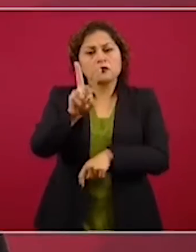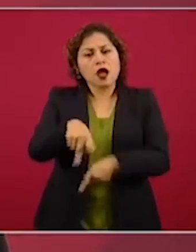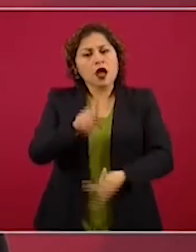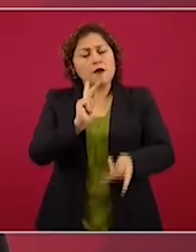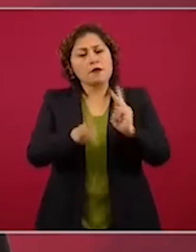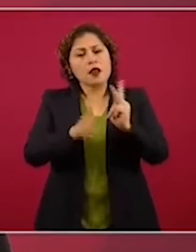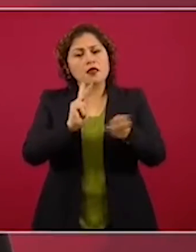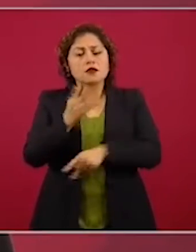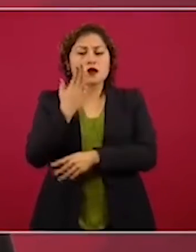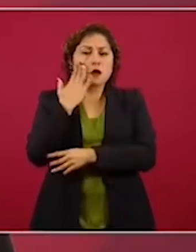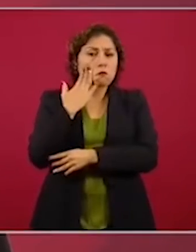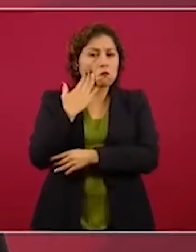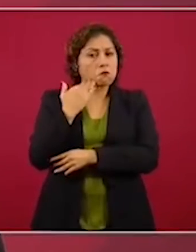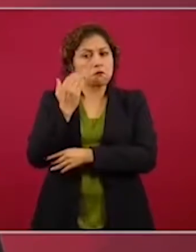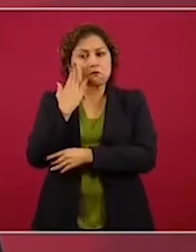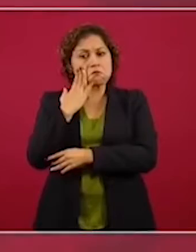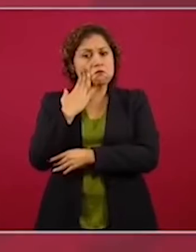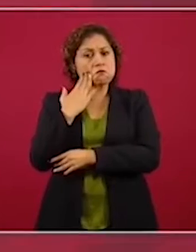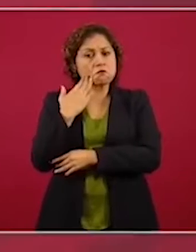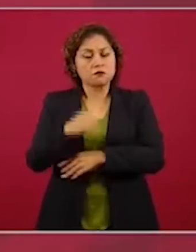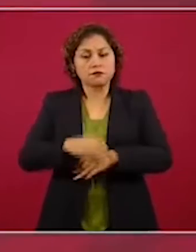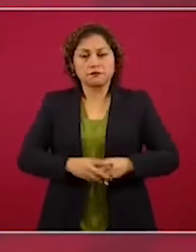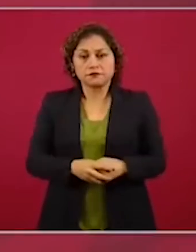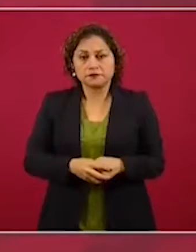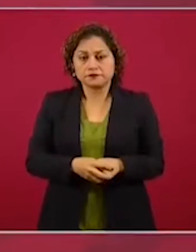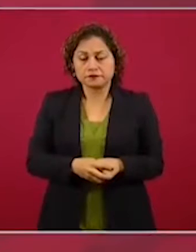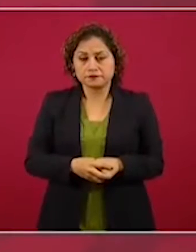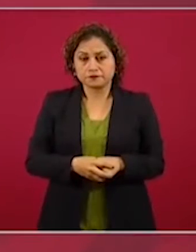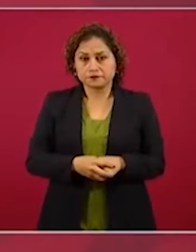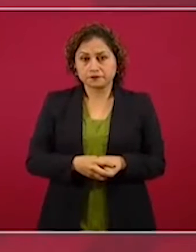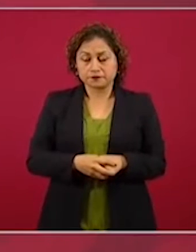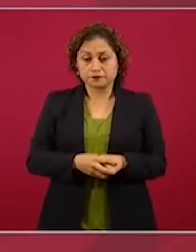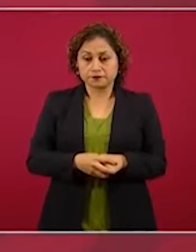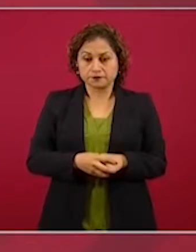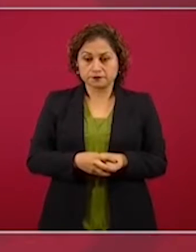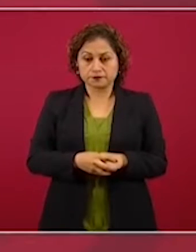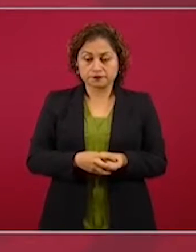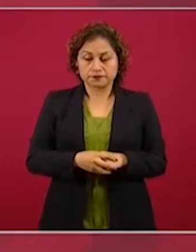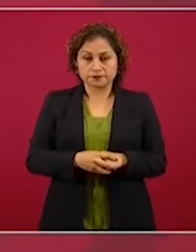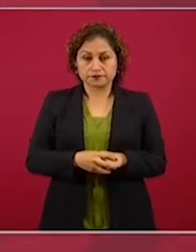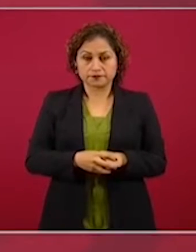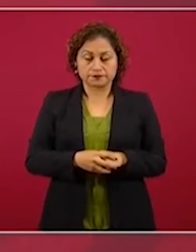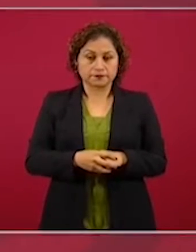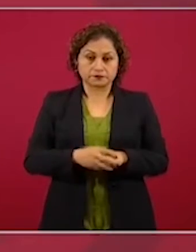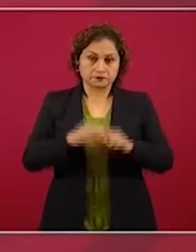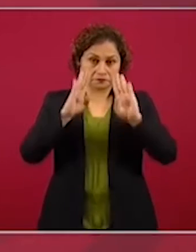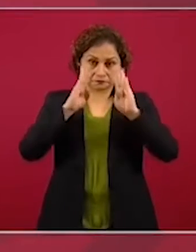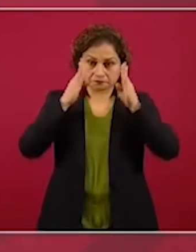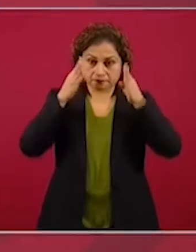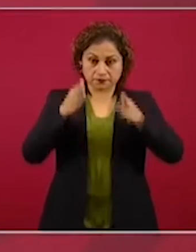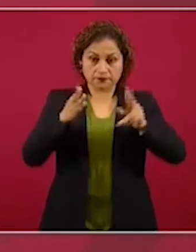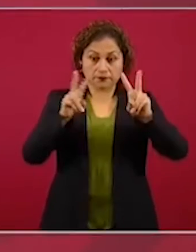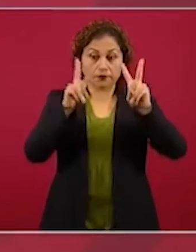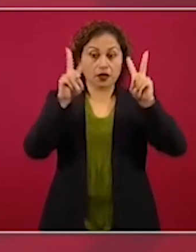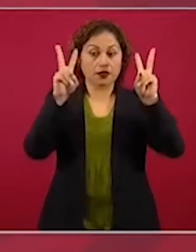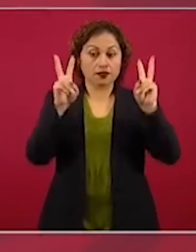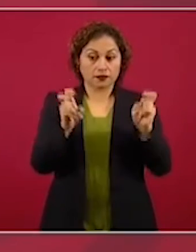interés para los